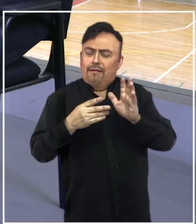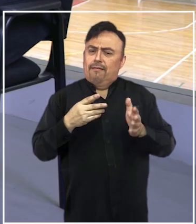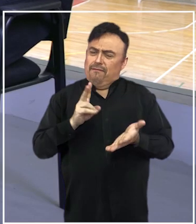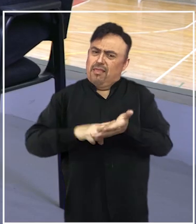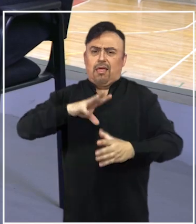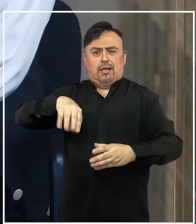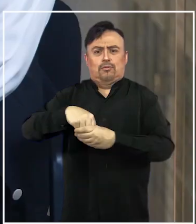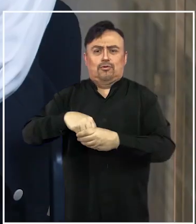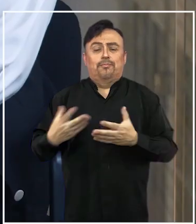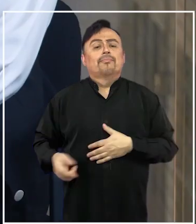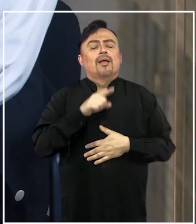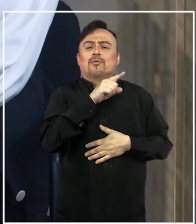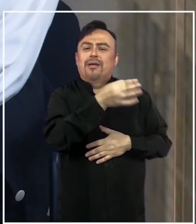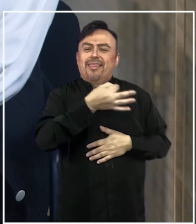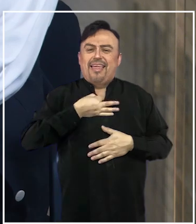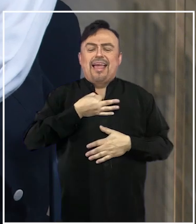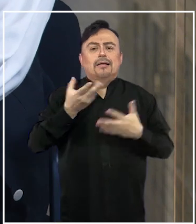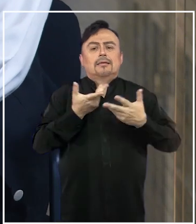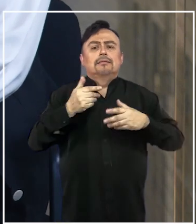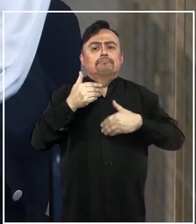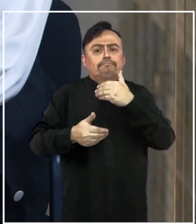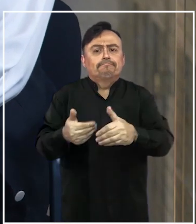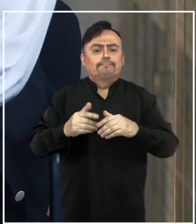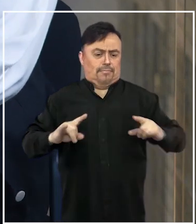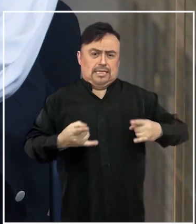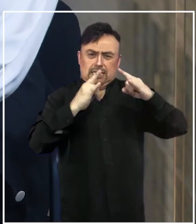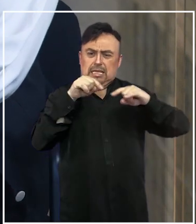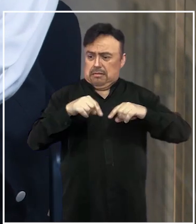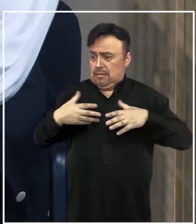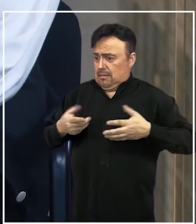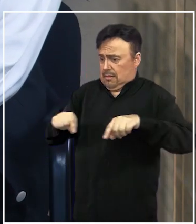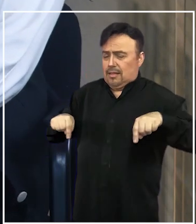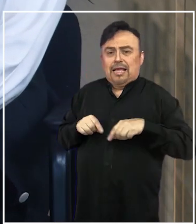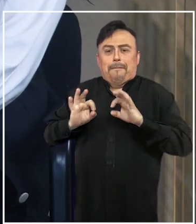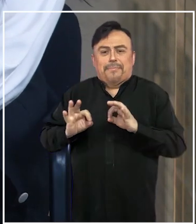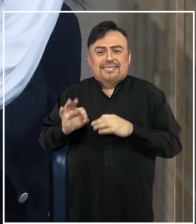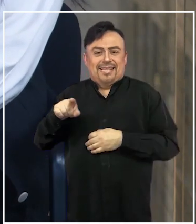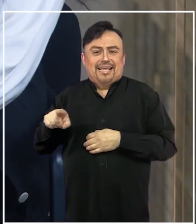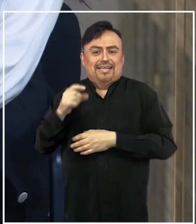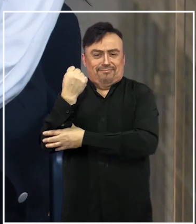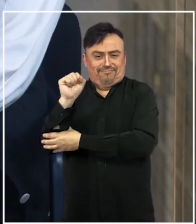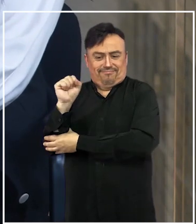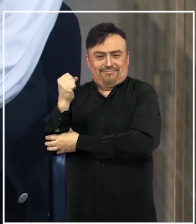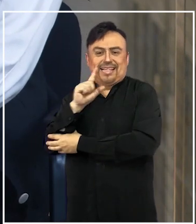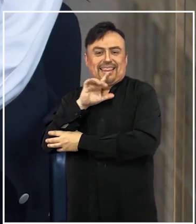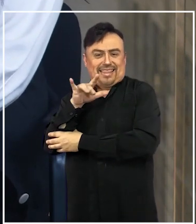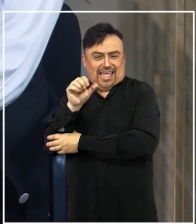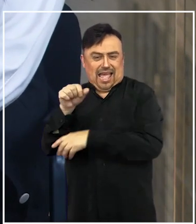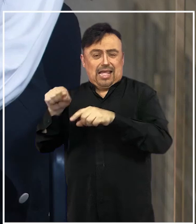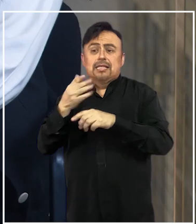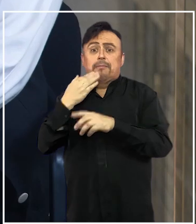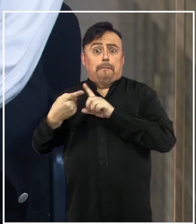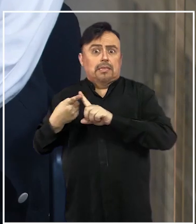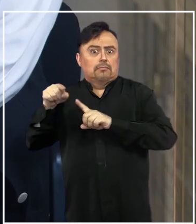Usted mencionaba recién estos avances en términos de la infraestructura, por ejemplo, esta sala especial para personas con autismo o la participación de las